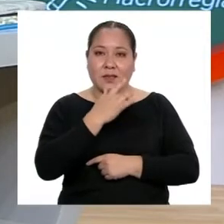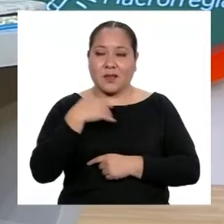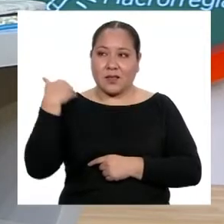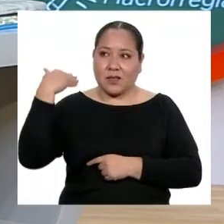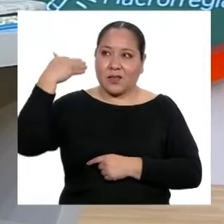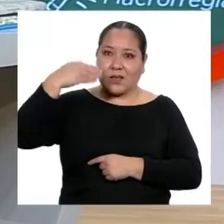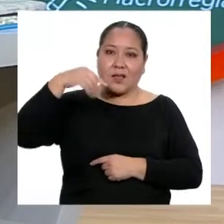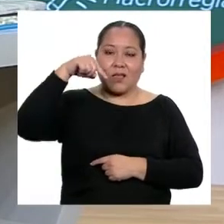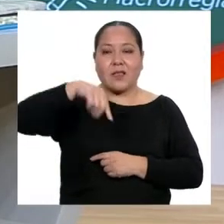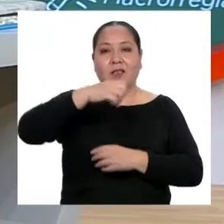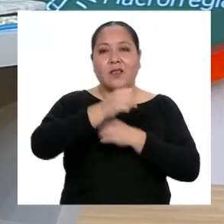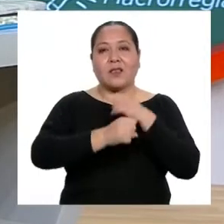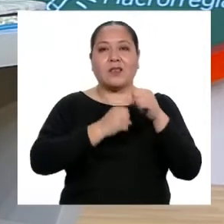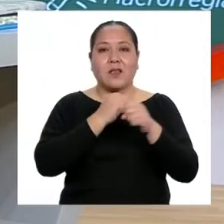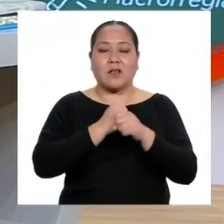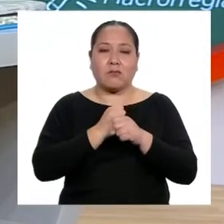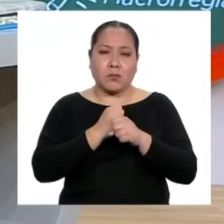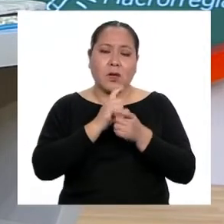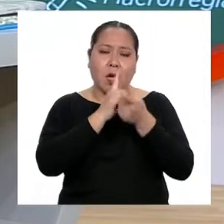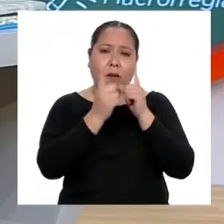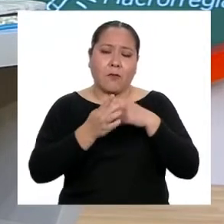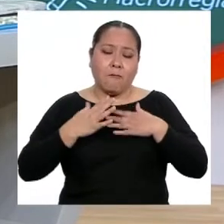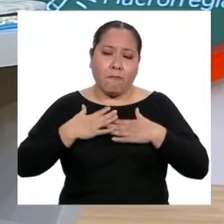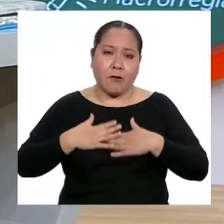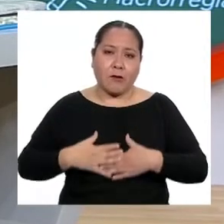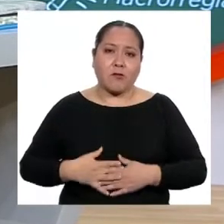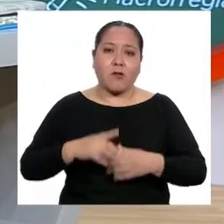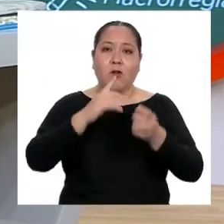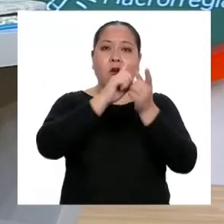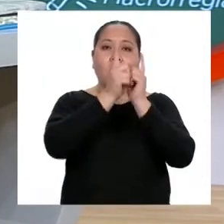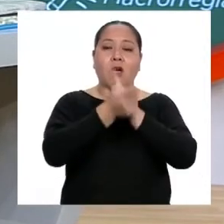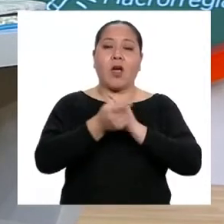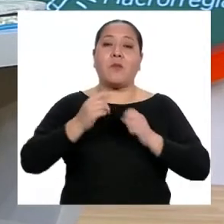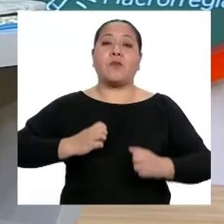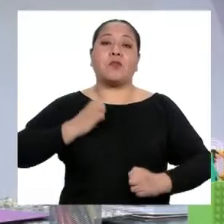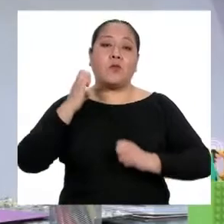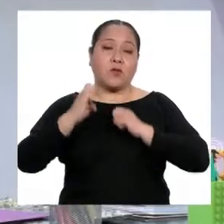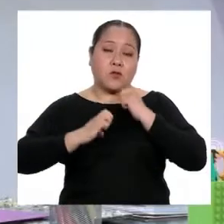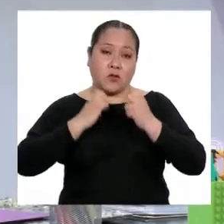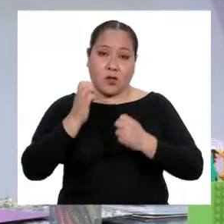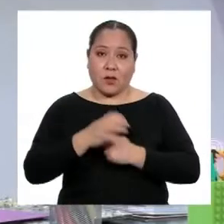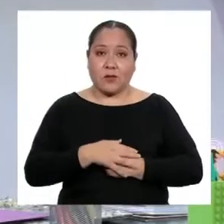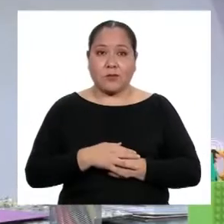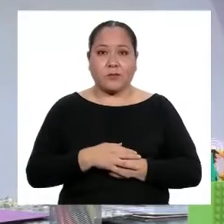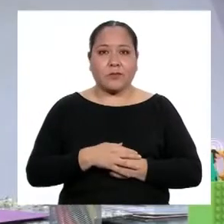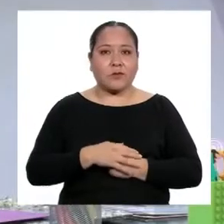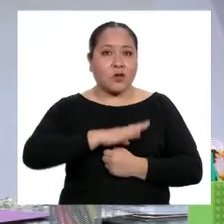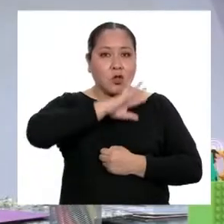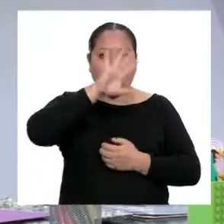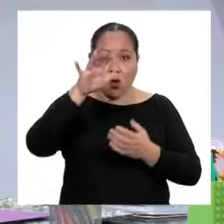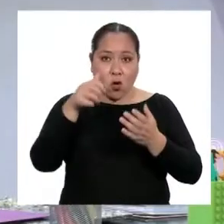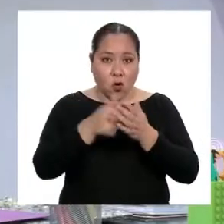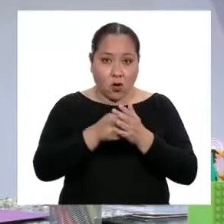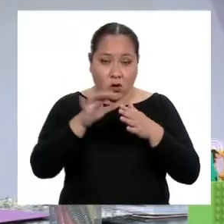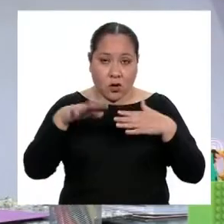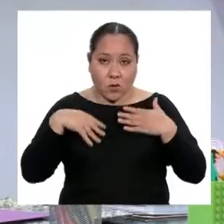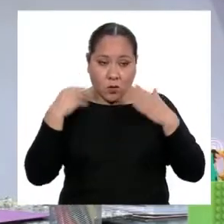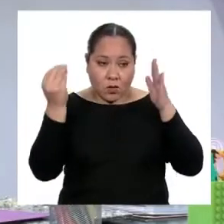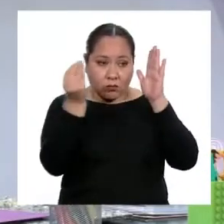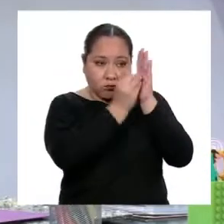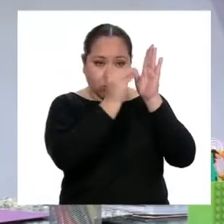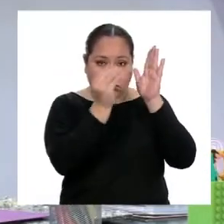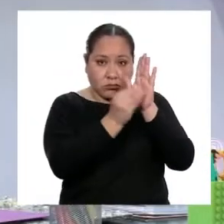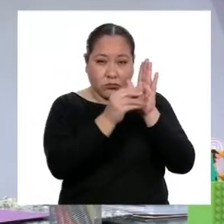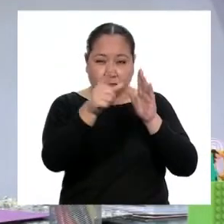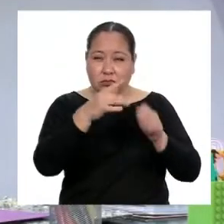este año, tanto físicos como emocionales. Todo lo que puedan estar